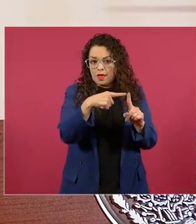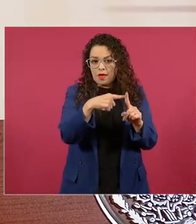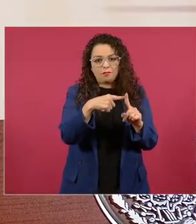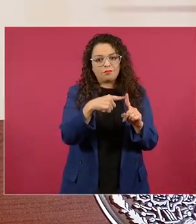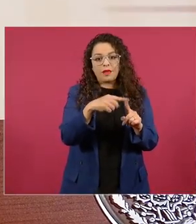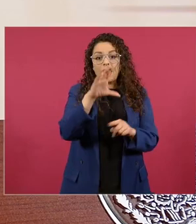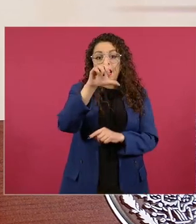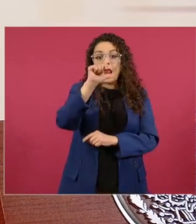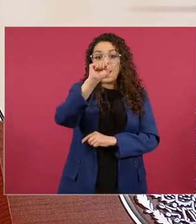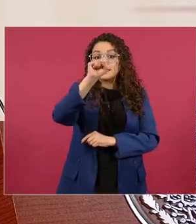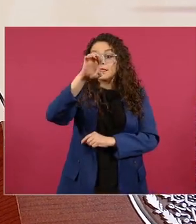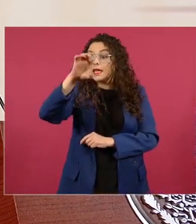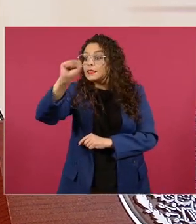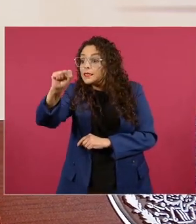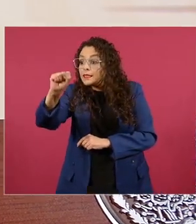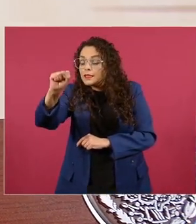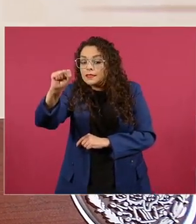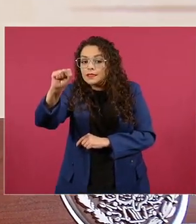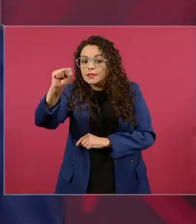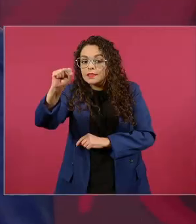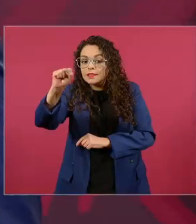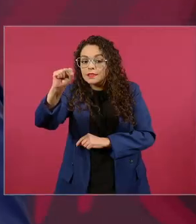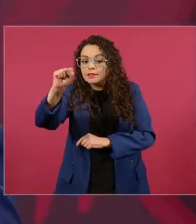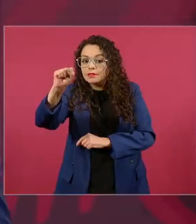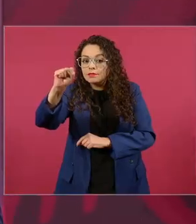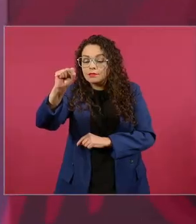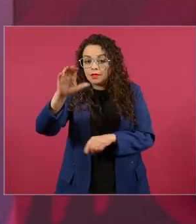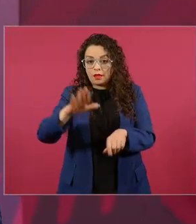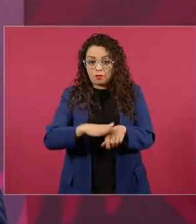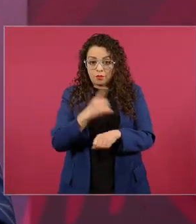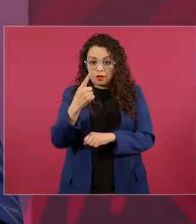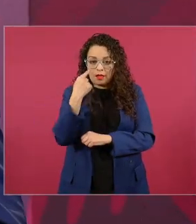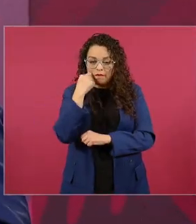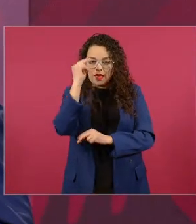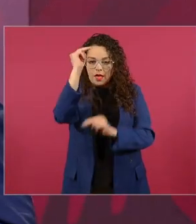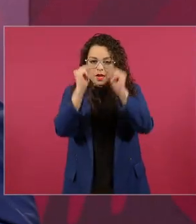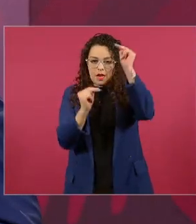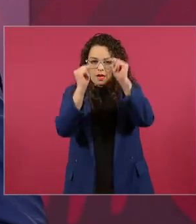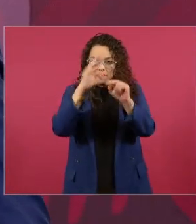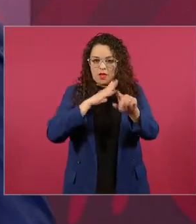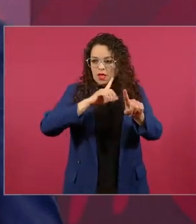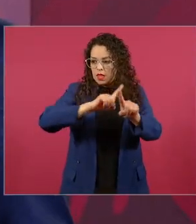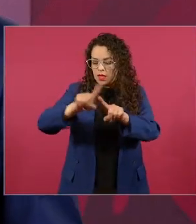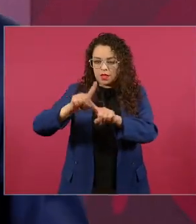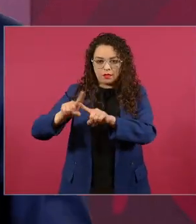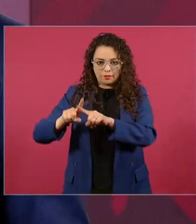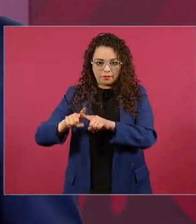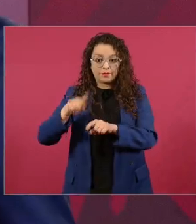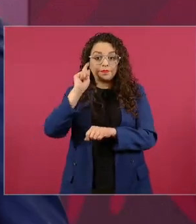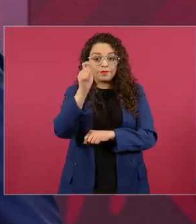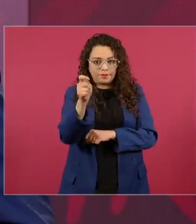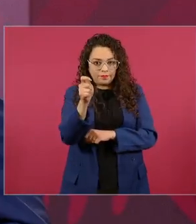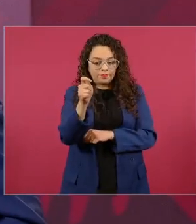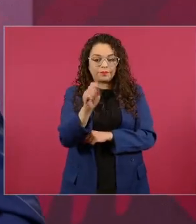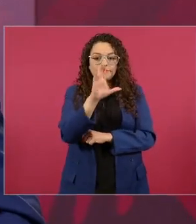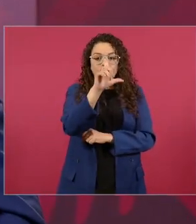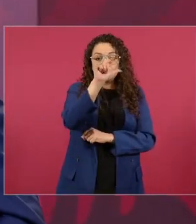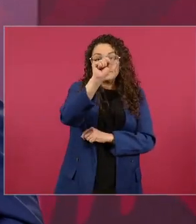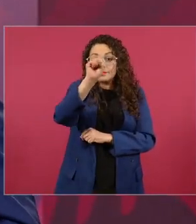de manera esquemática hay clase media baja hay clase media media